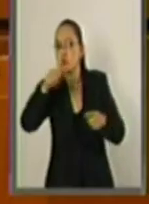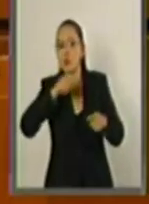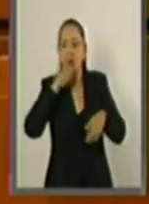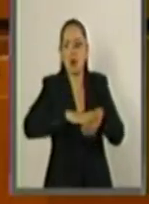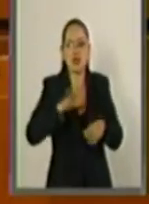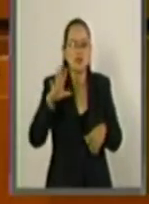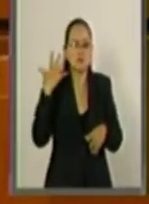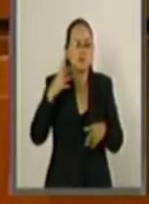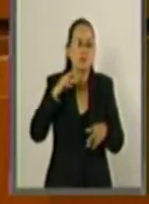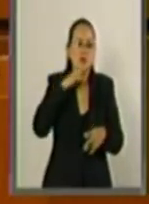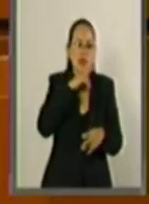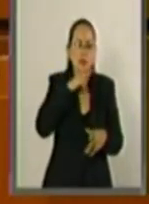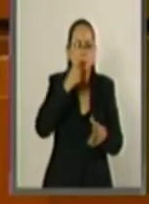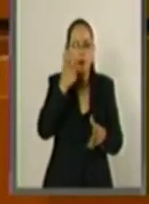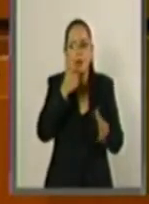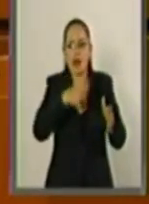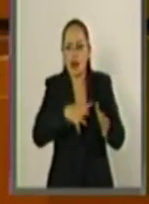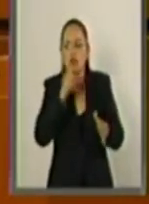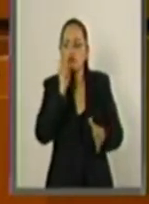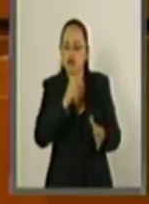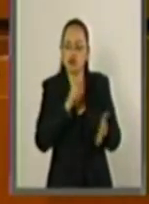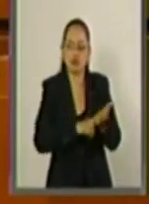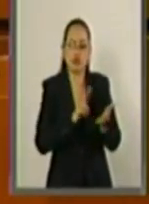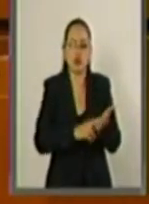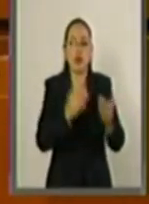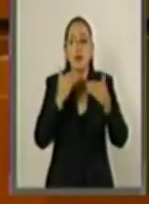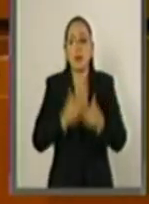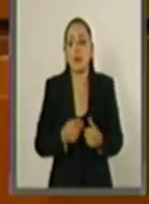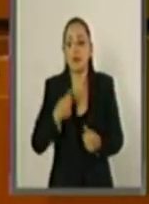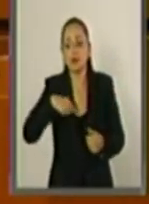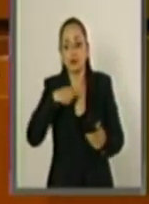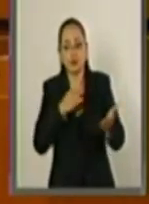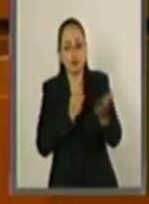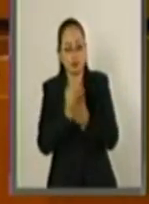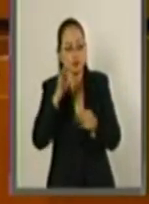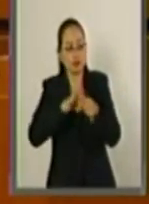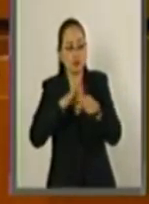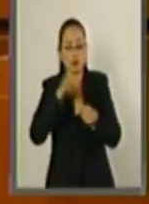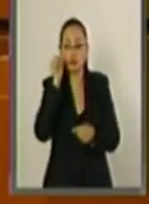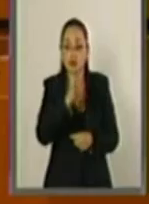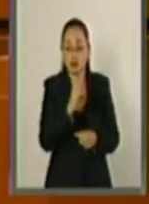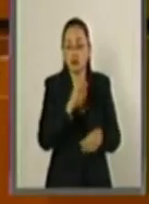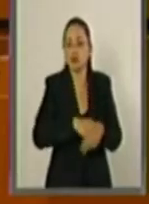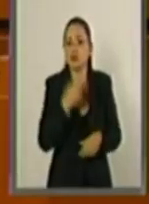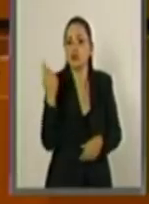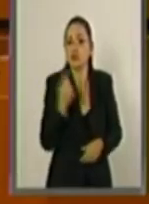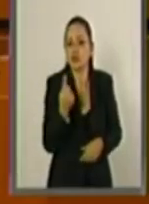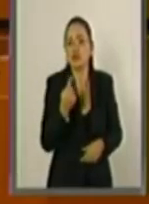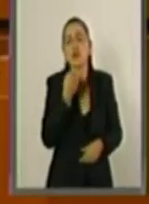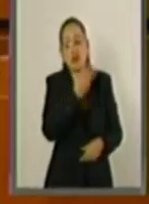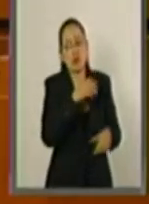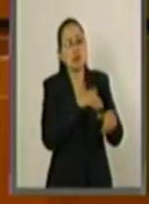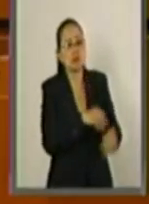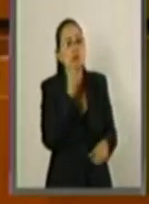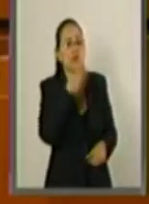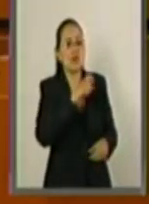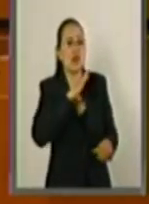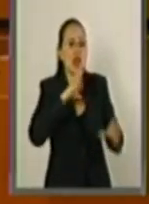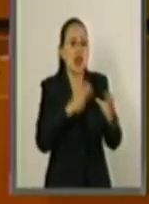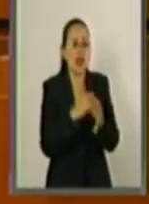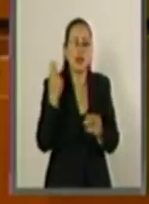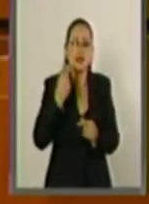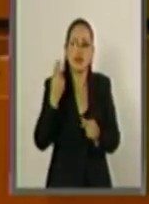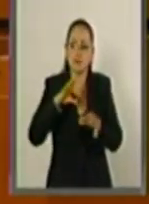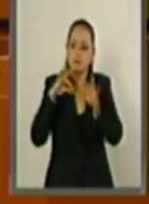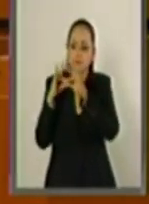y a bajo costo. Nuestra decisión de votar a favor obedece a la necesidad de posibilitar el